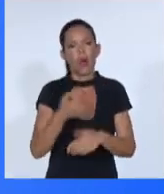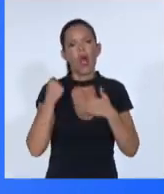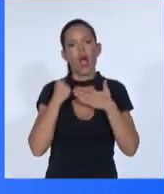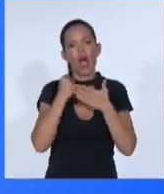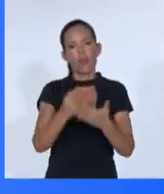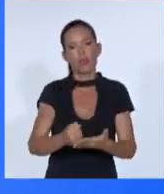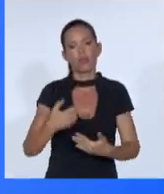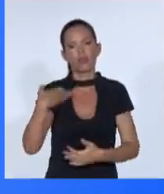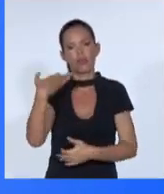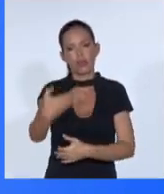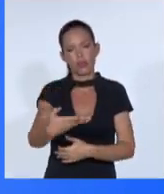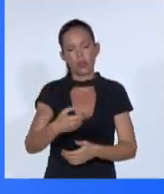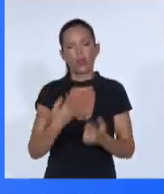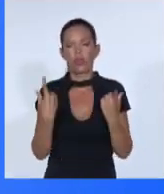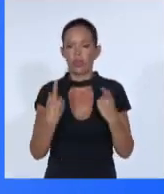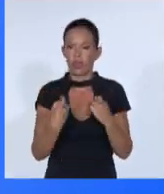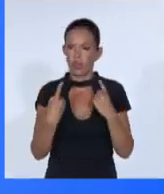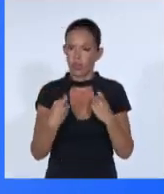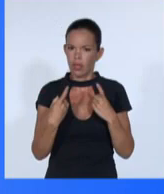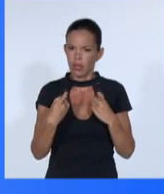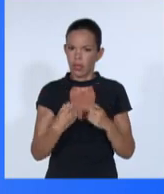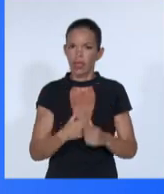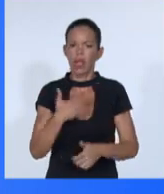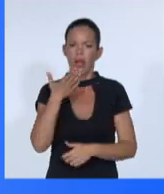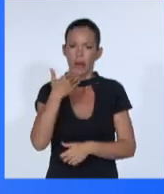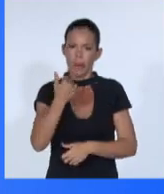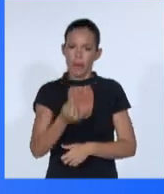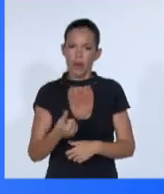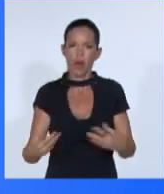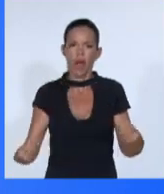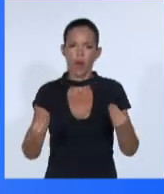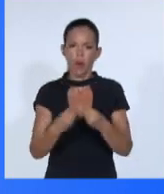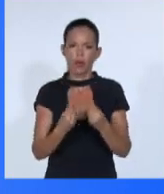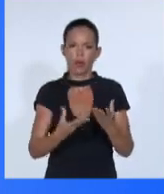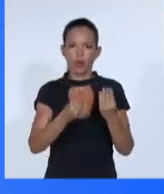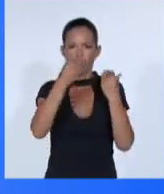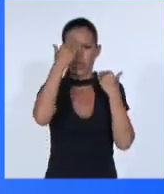que necesitamos construir juntos. Muchas gracias.